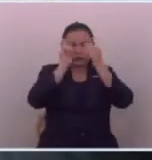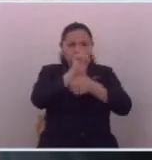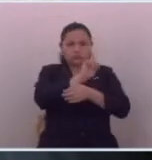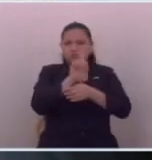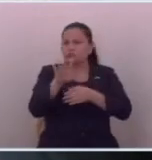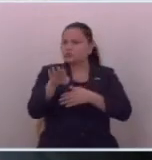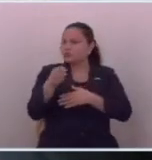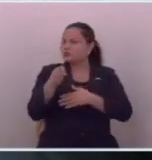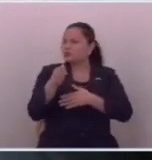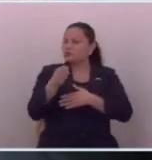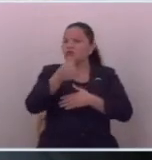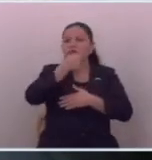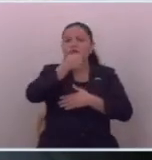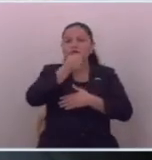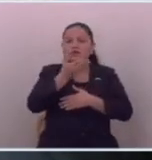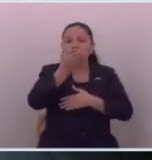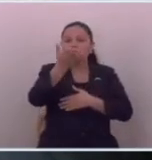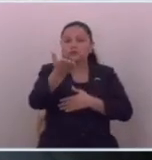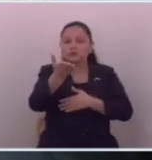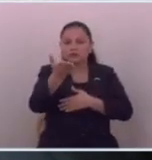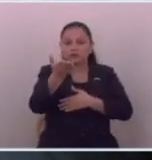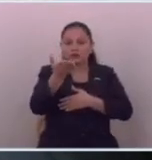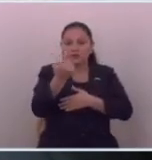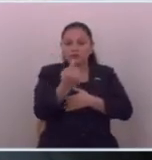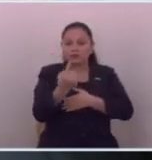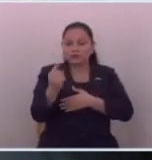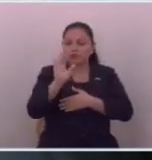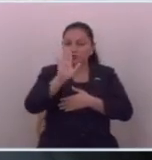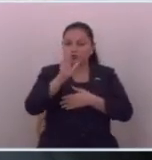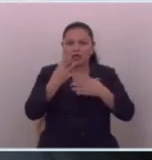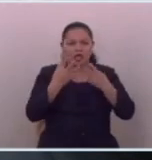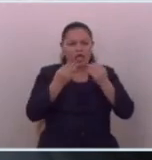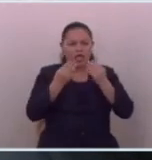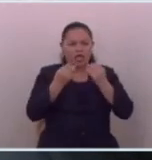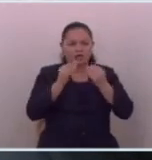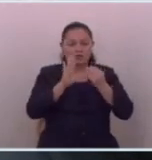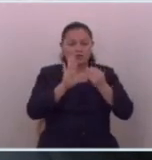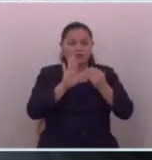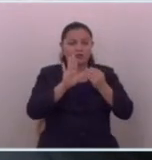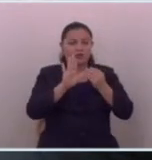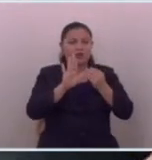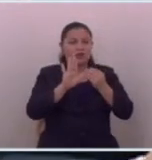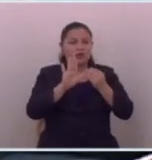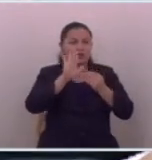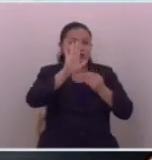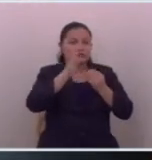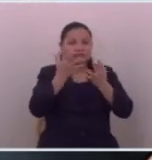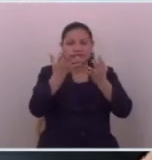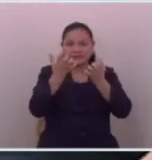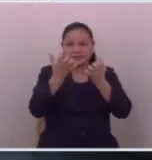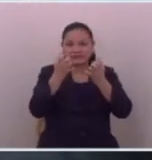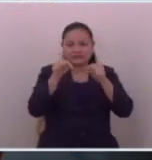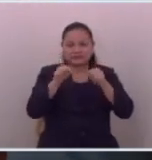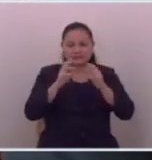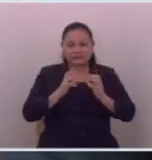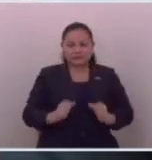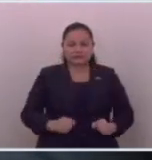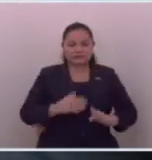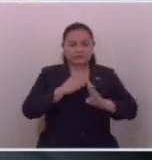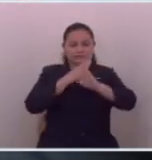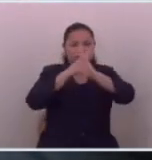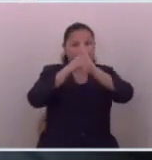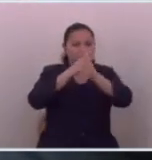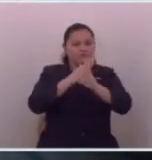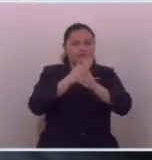en lugar de darle el micrófono a la gente para hablar de sus temores de sus miedos y su deseo de que el Estado los protegiera